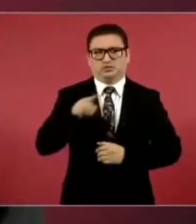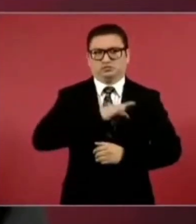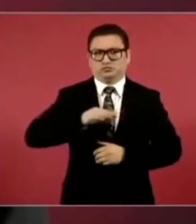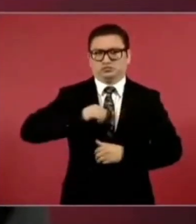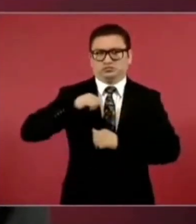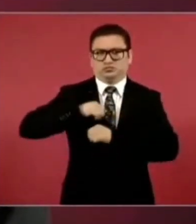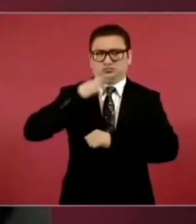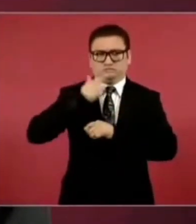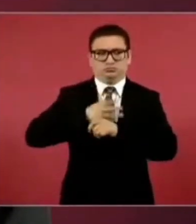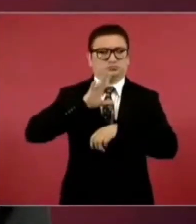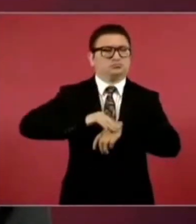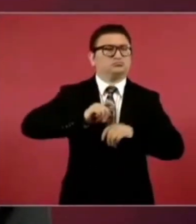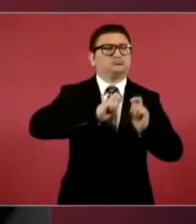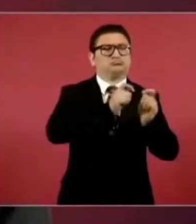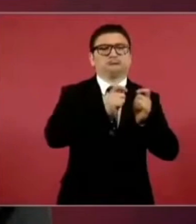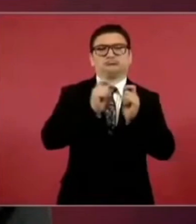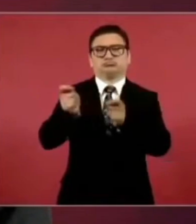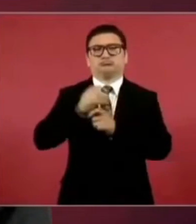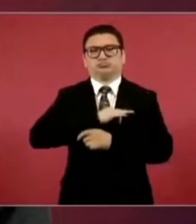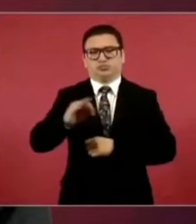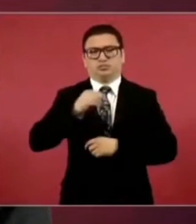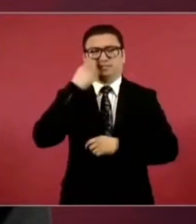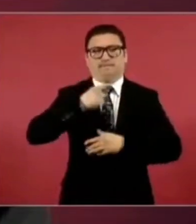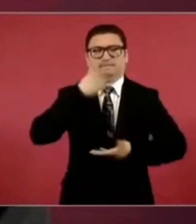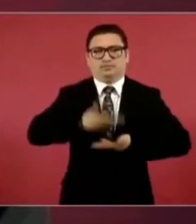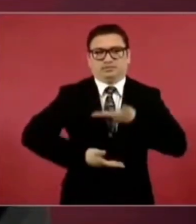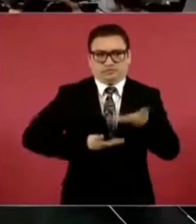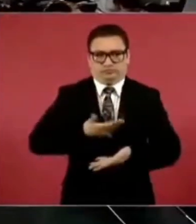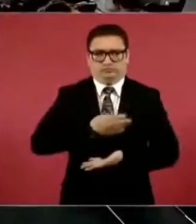el servicio